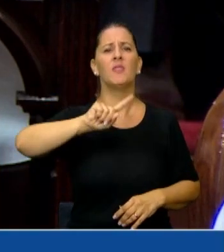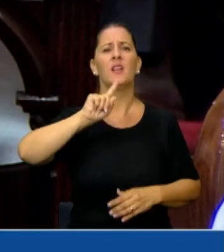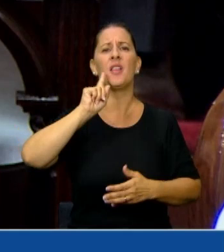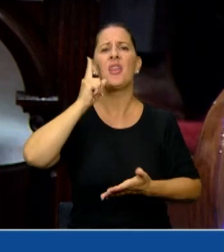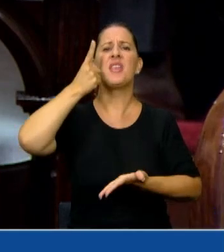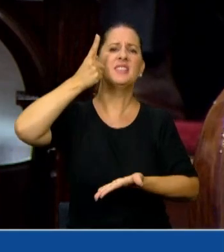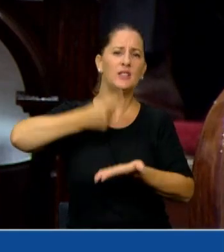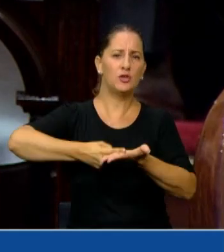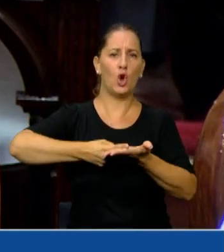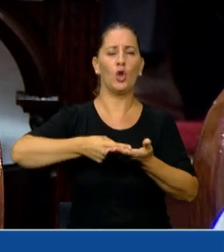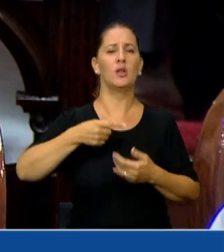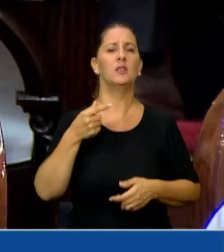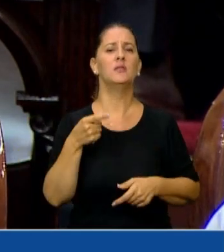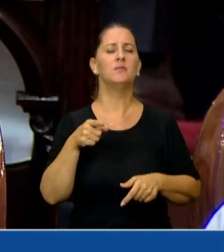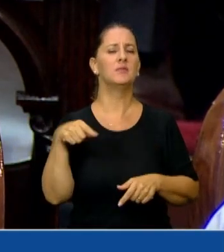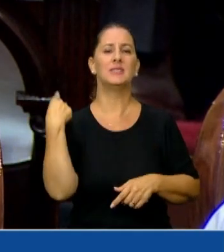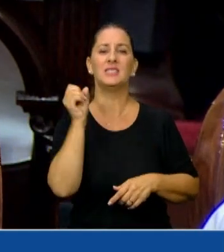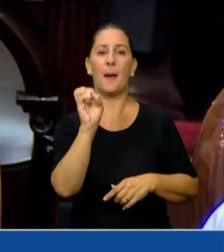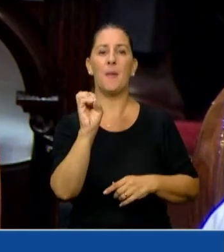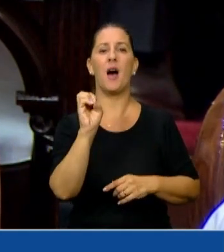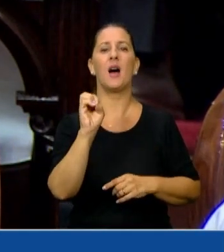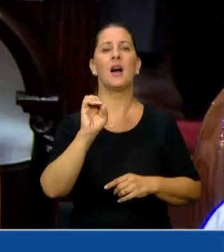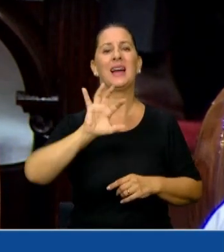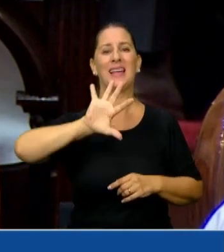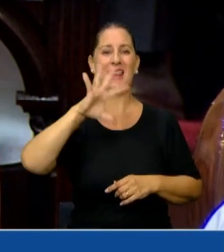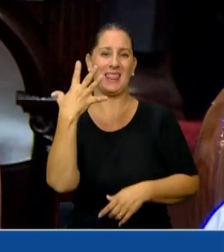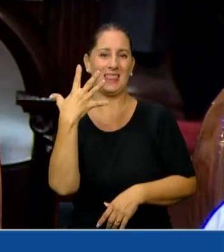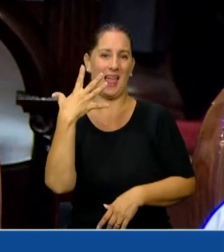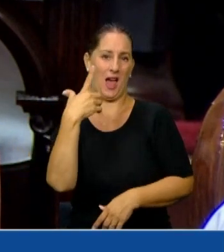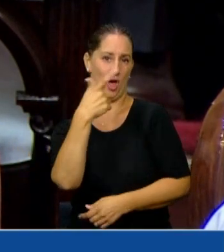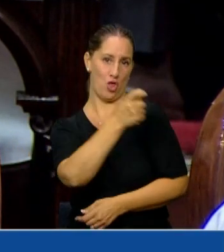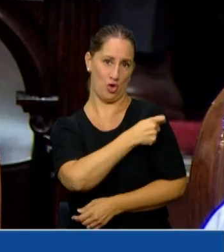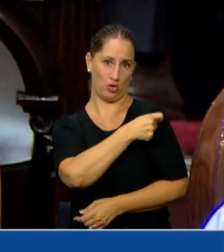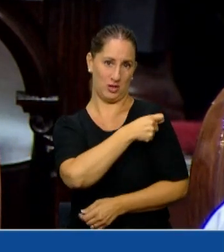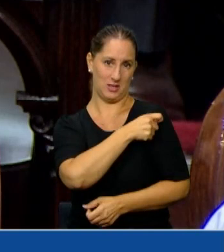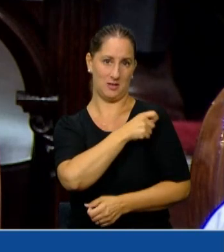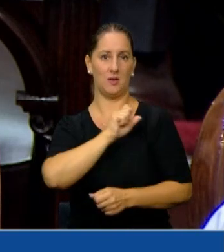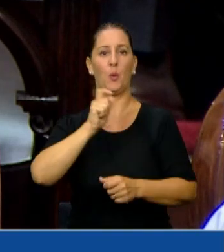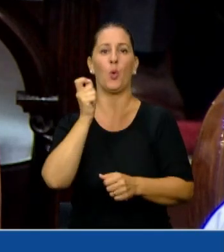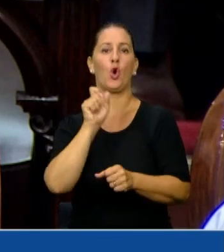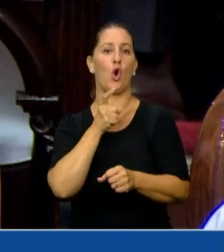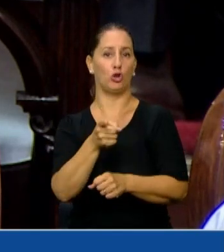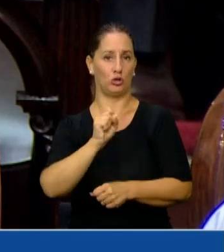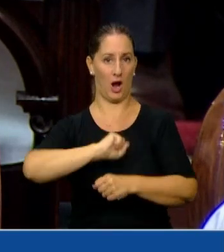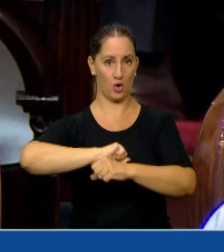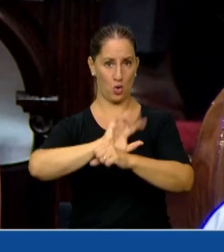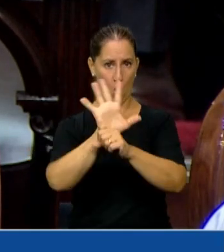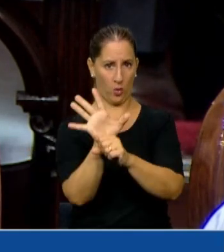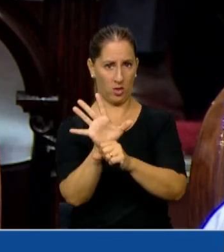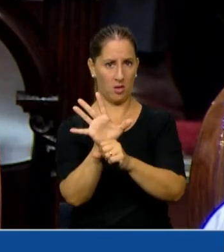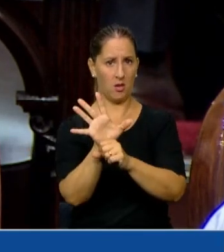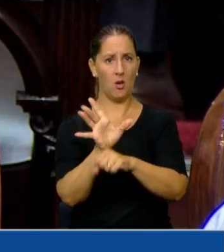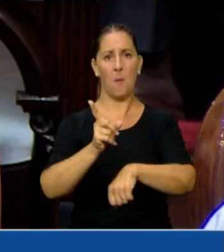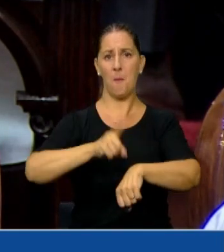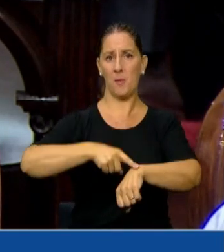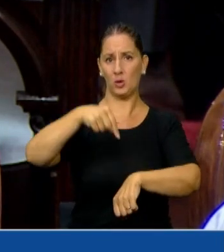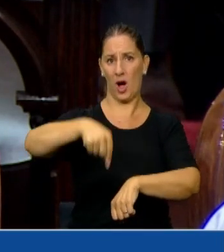refuerzo o lo que comúnmente llamamos quinta dosis de la vacuna contra el COVID, cuando la Argentina